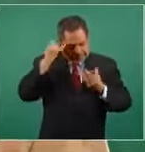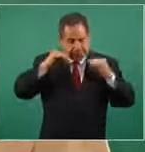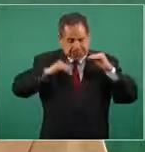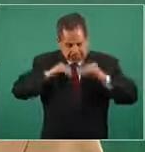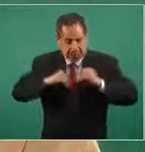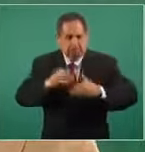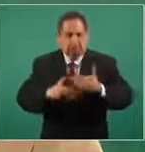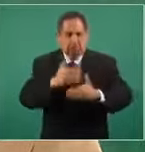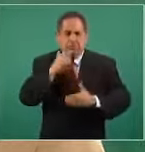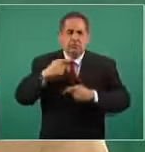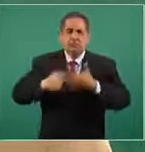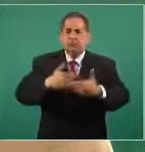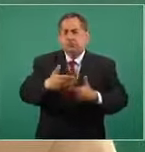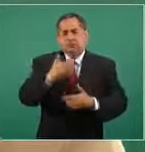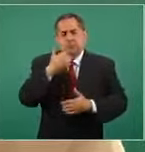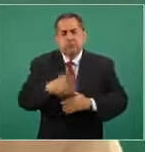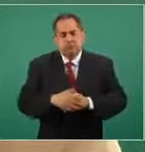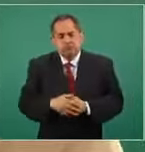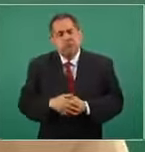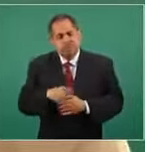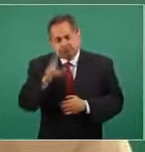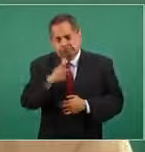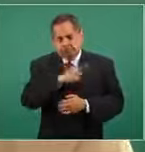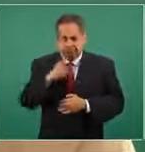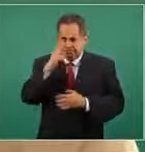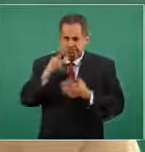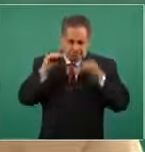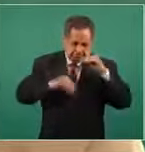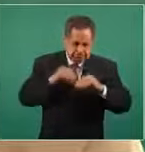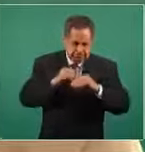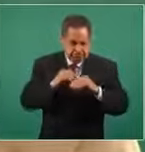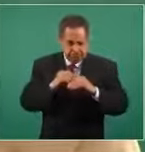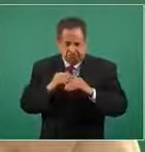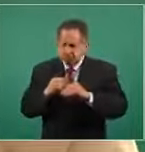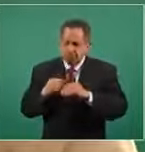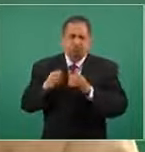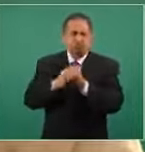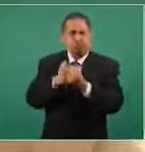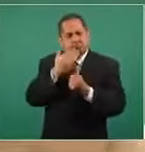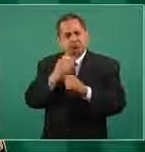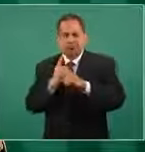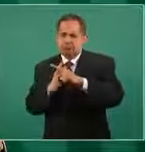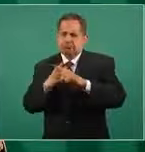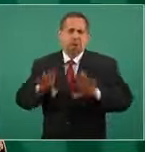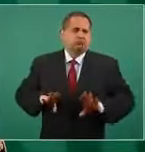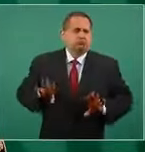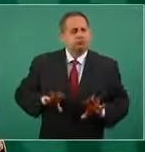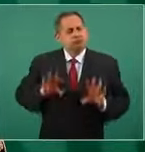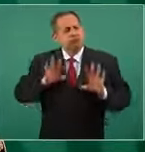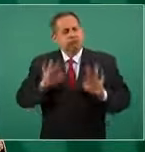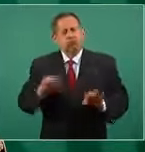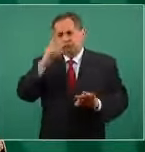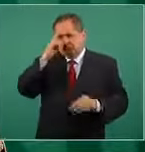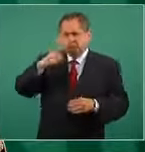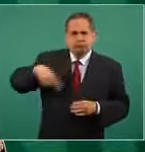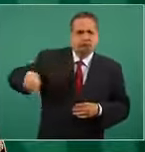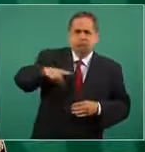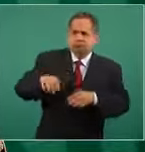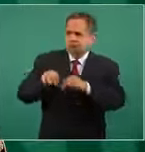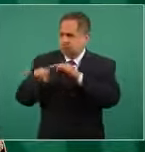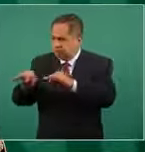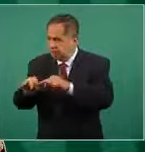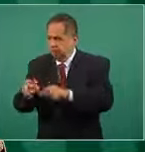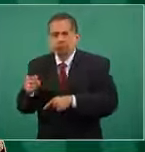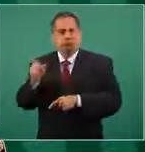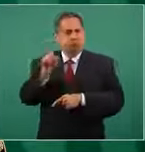avanzar mejor y tener los impactos positivos tanto para los trabajadores, tanto para los